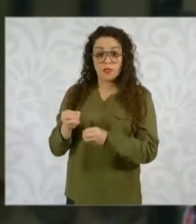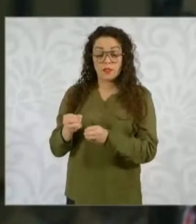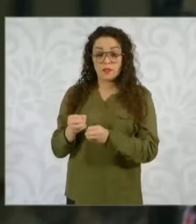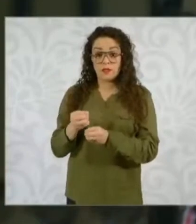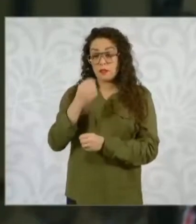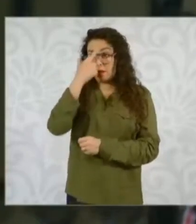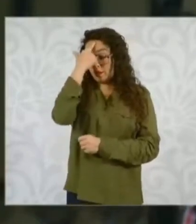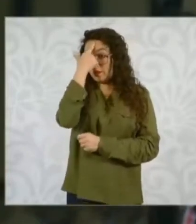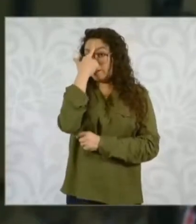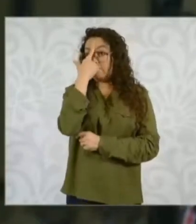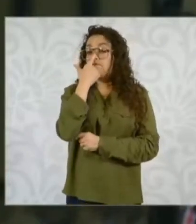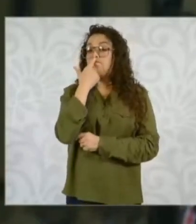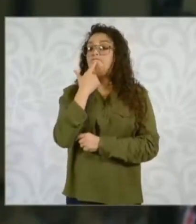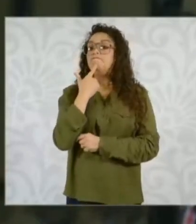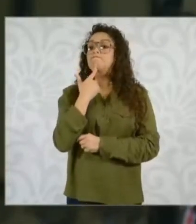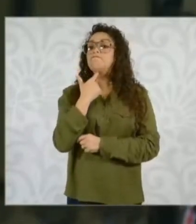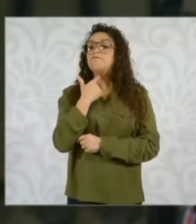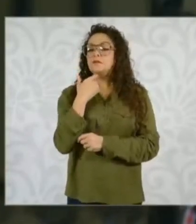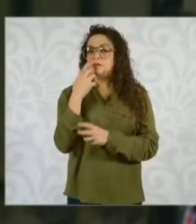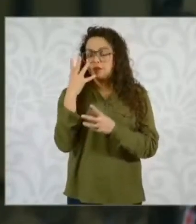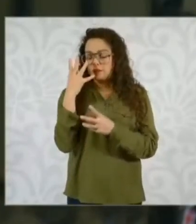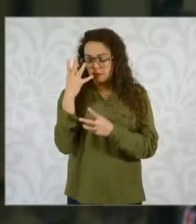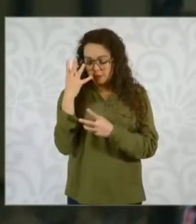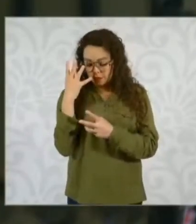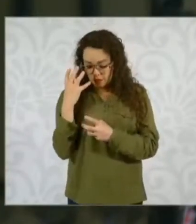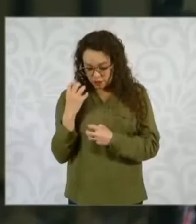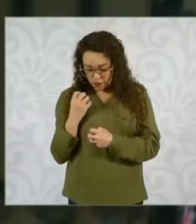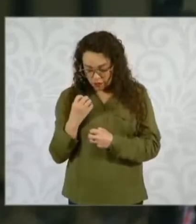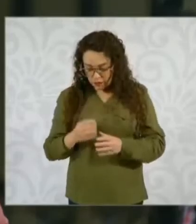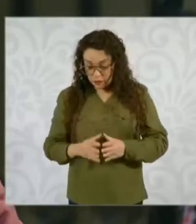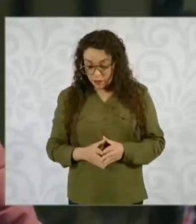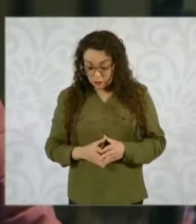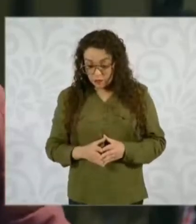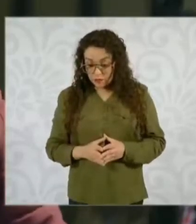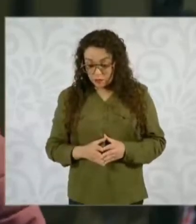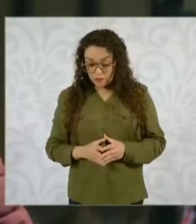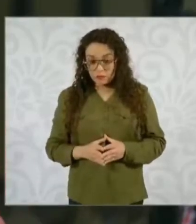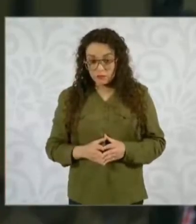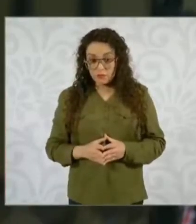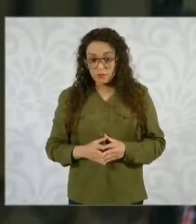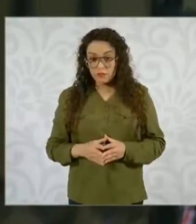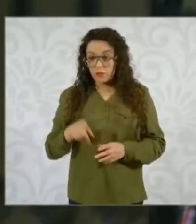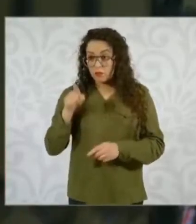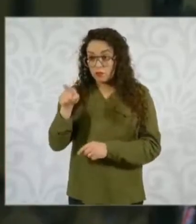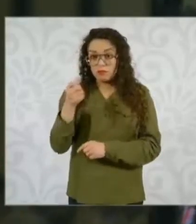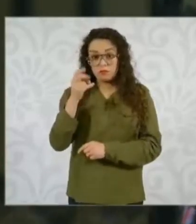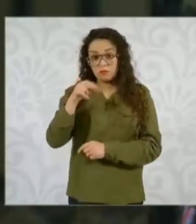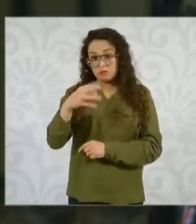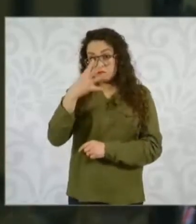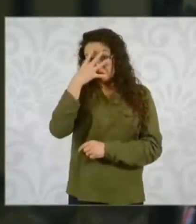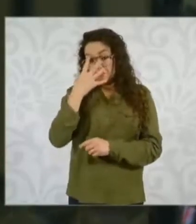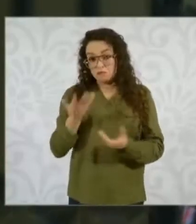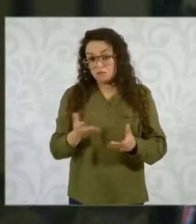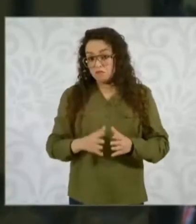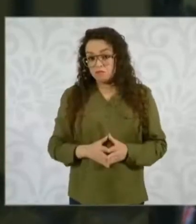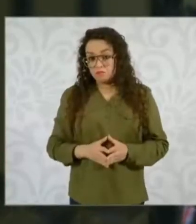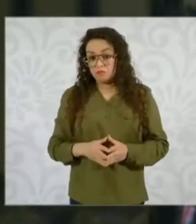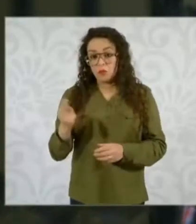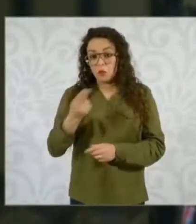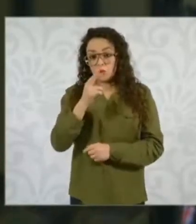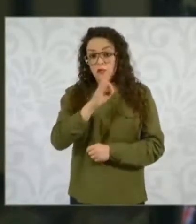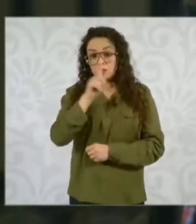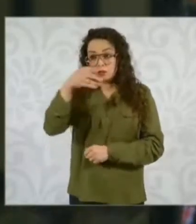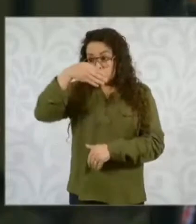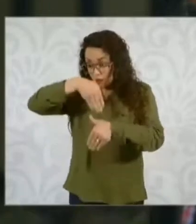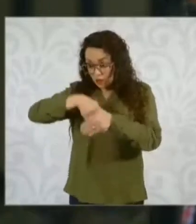descompuso y le dijo usted, prácticamente le dice cínico, porque le dice usted es capaz de estar en la iglesia